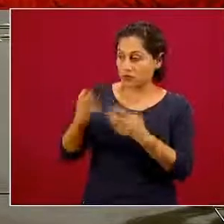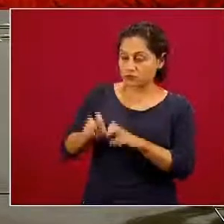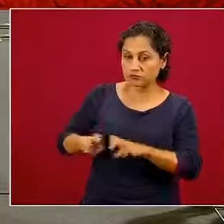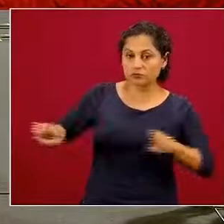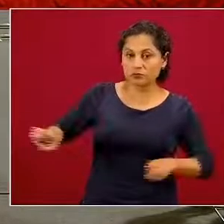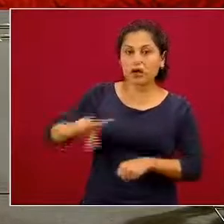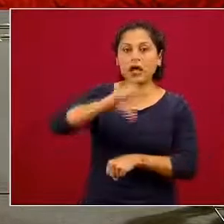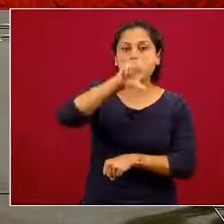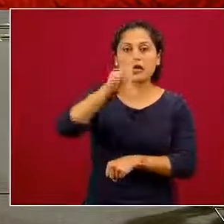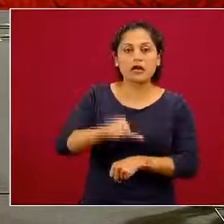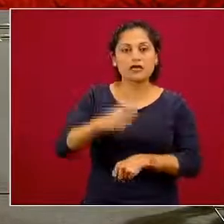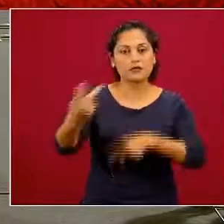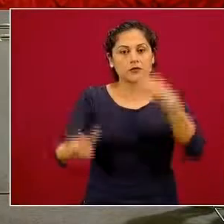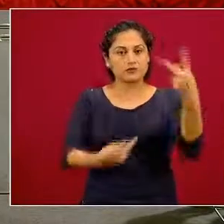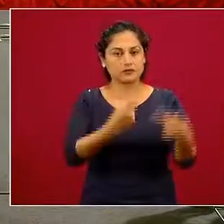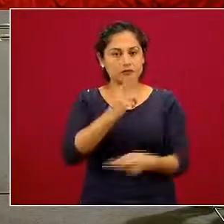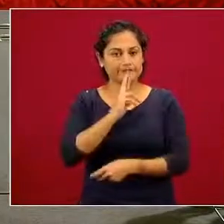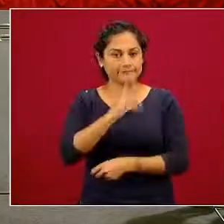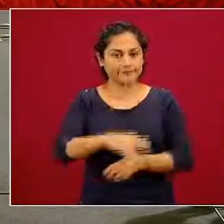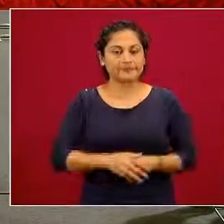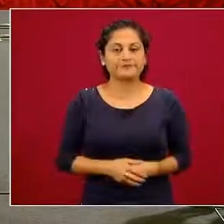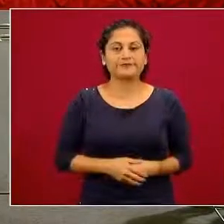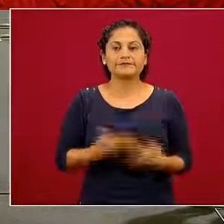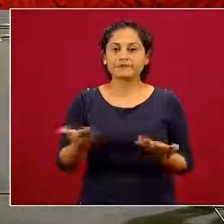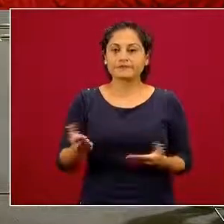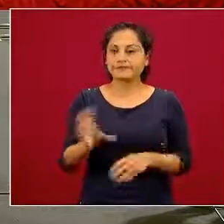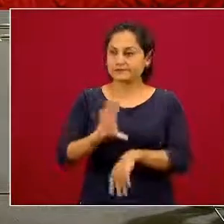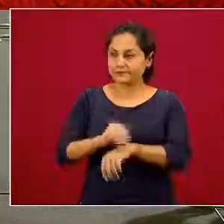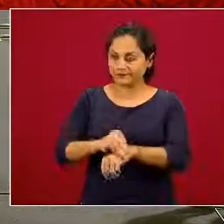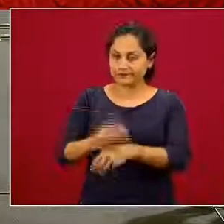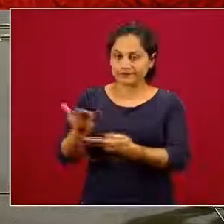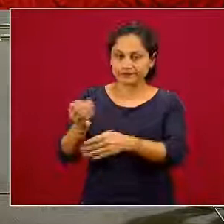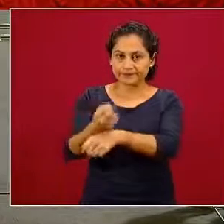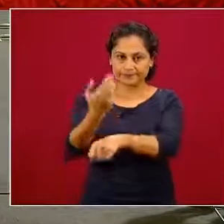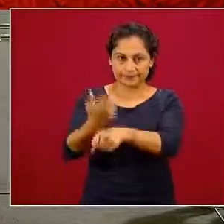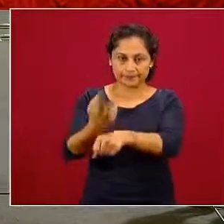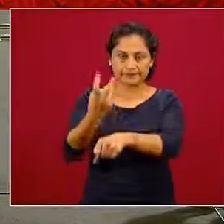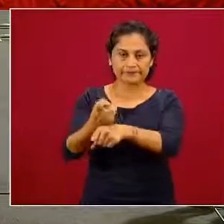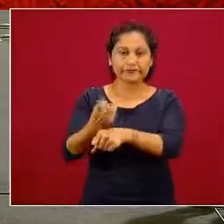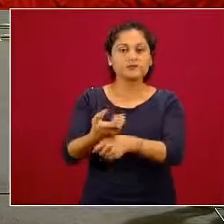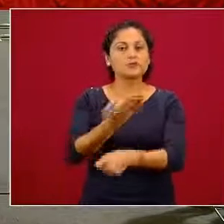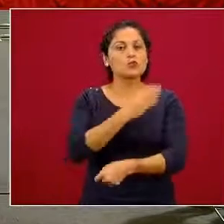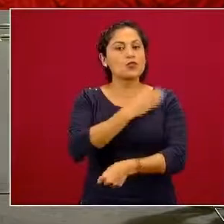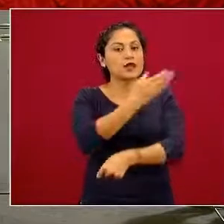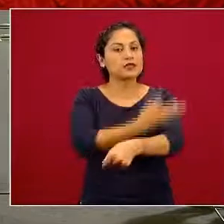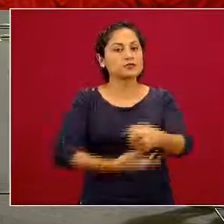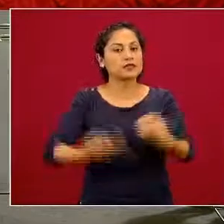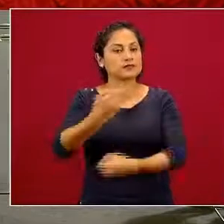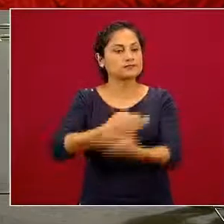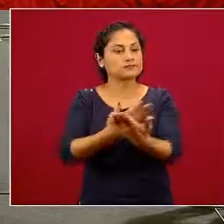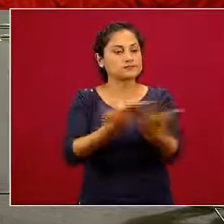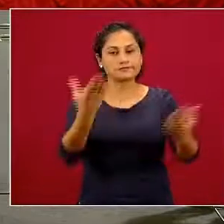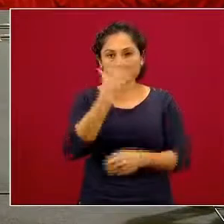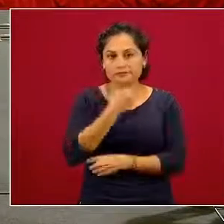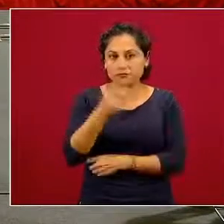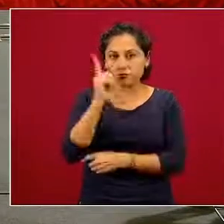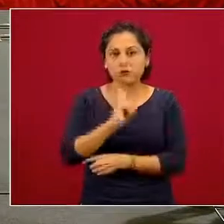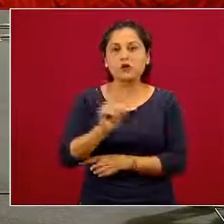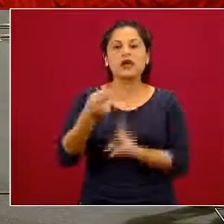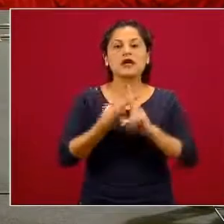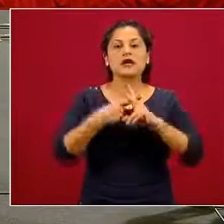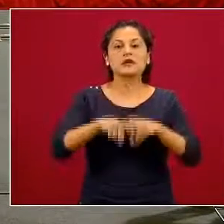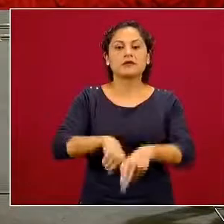preguntas y respuestas. Con mucho gusto, señor secretario. Muy buenas tardes con todas y con todos. Empezamos la conferencia